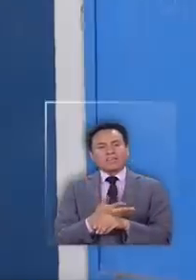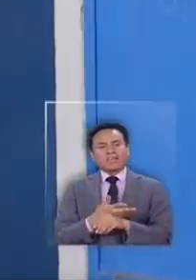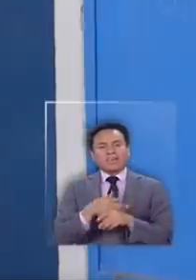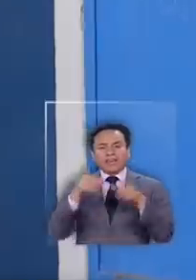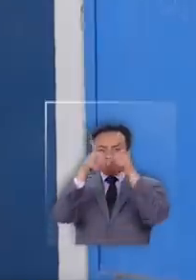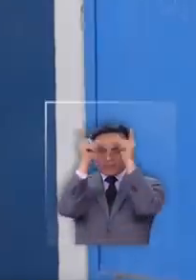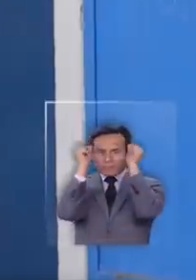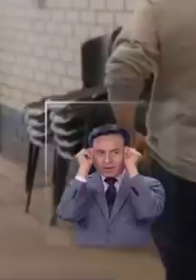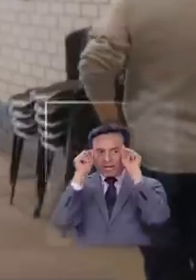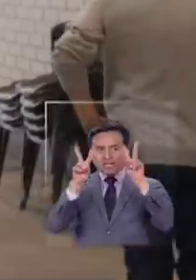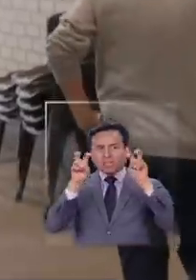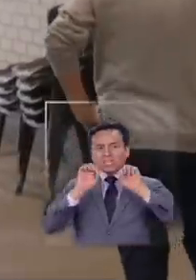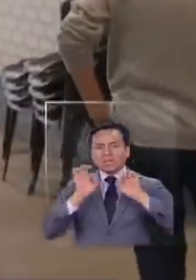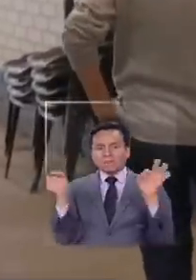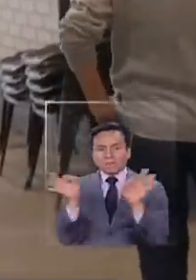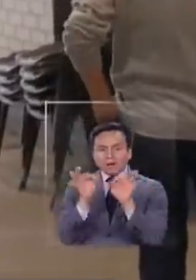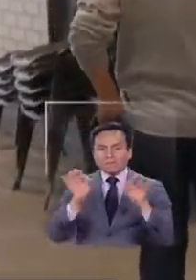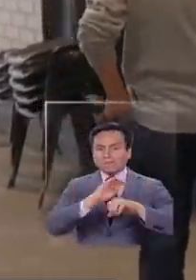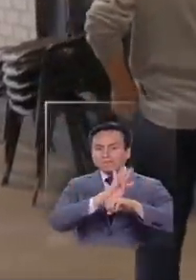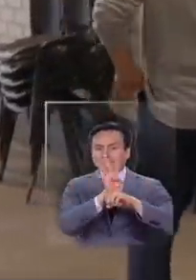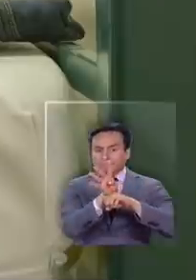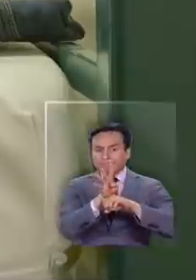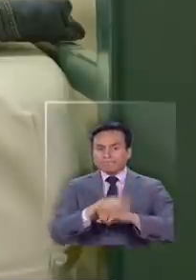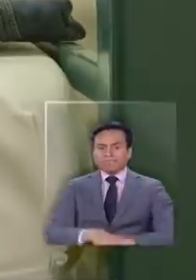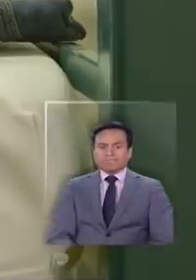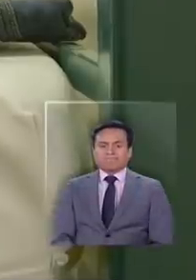enfermera y el tema es el coronavirus.